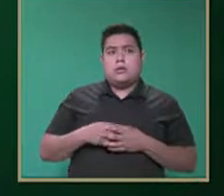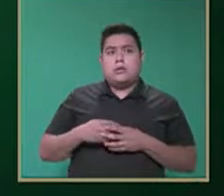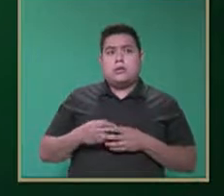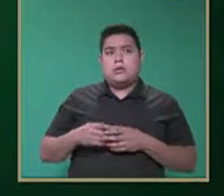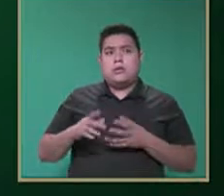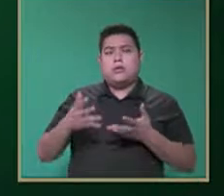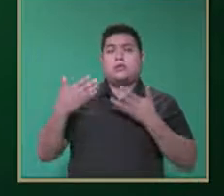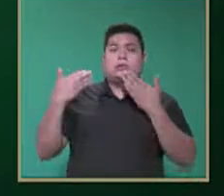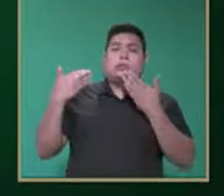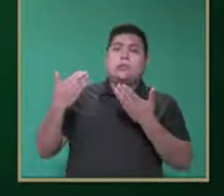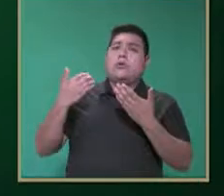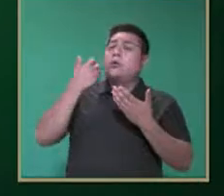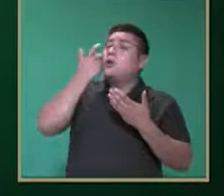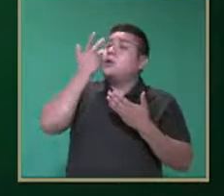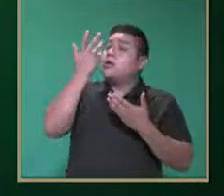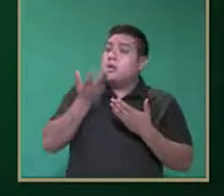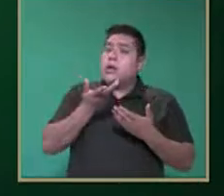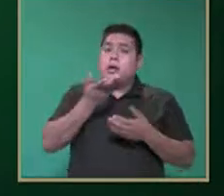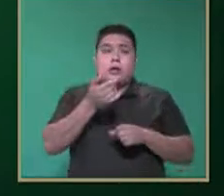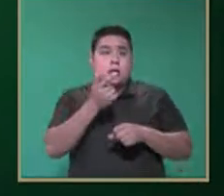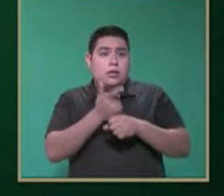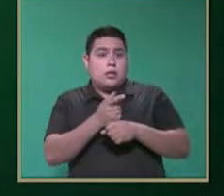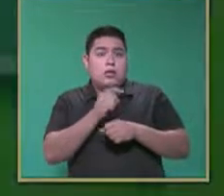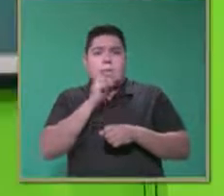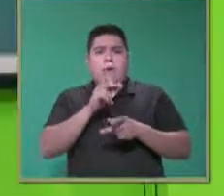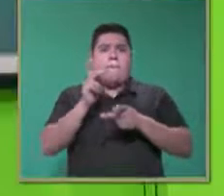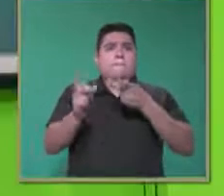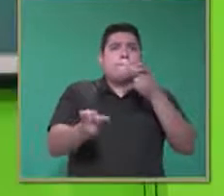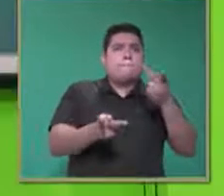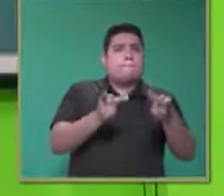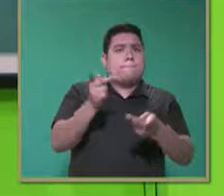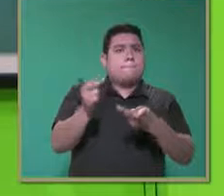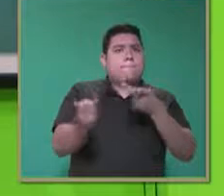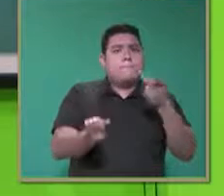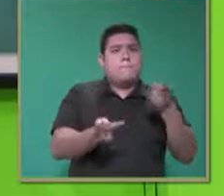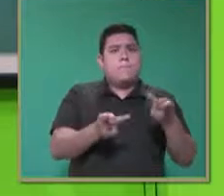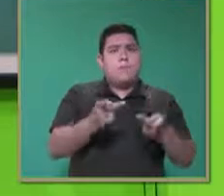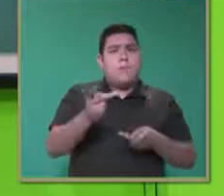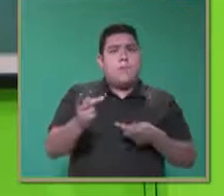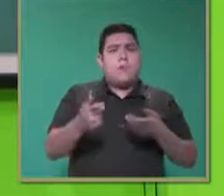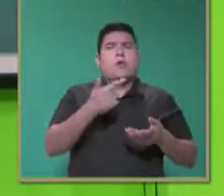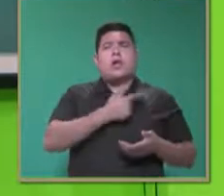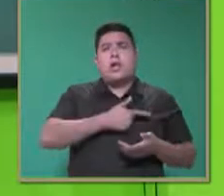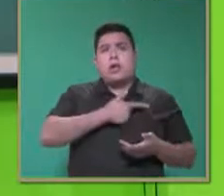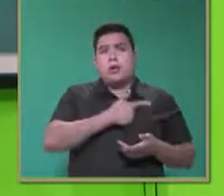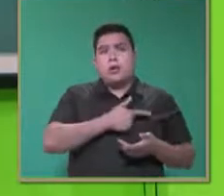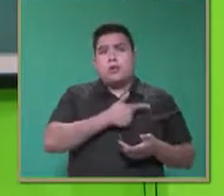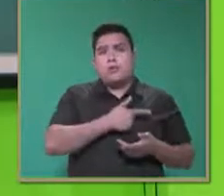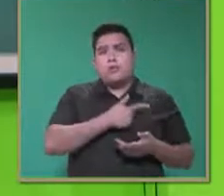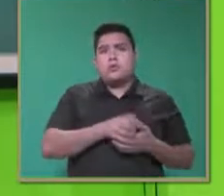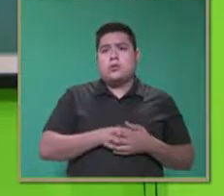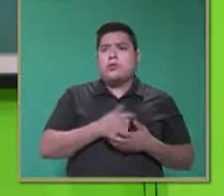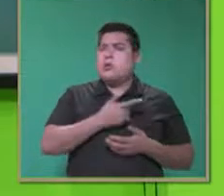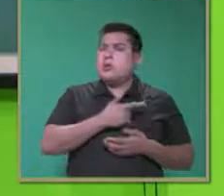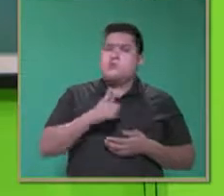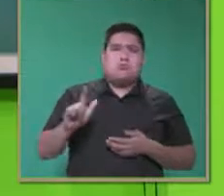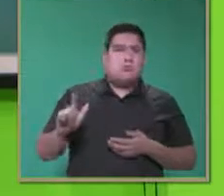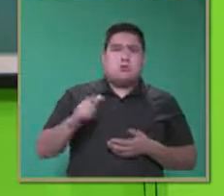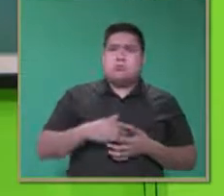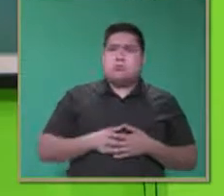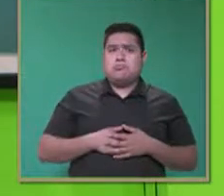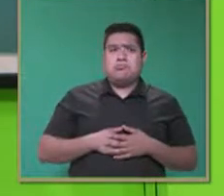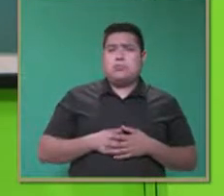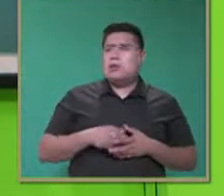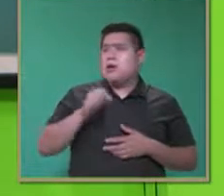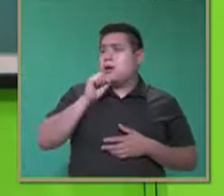deseos, vamos a cuestionar también mucho qué le es agradable, qué le es desagradable. Tenemos